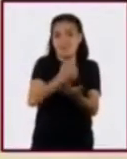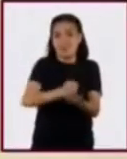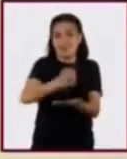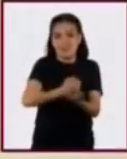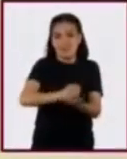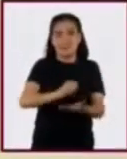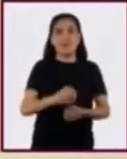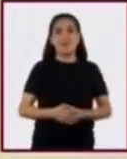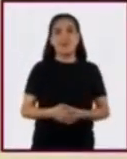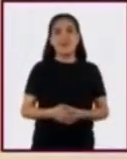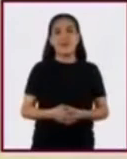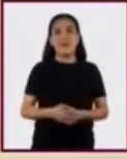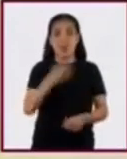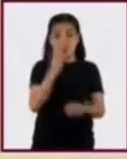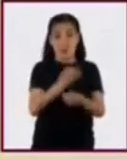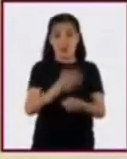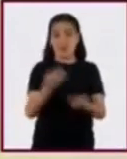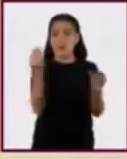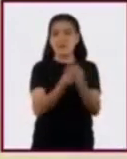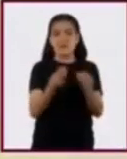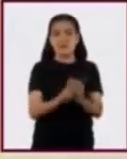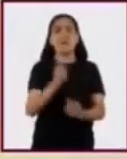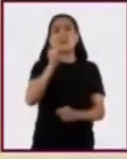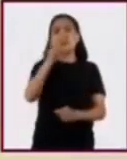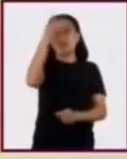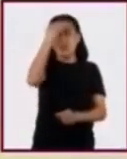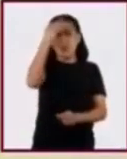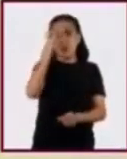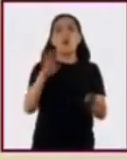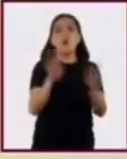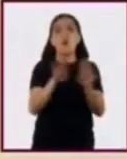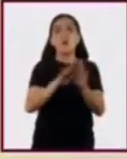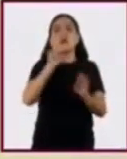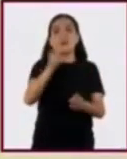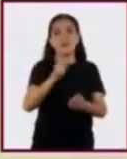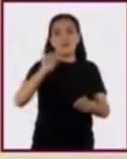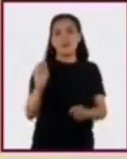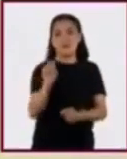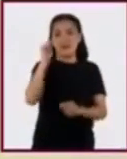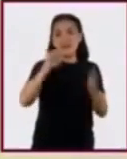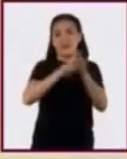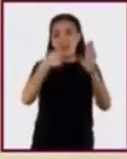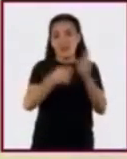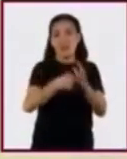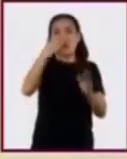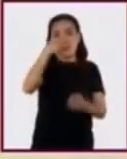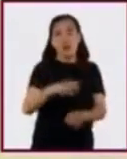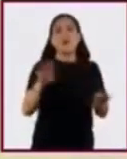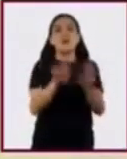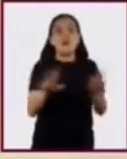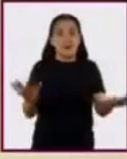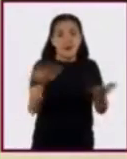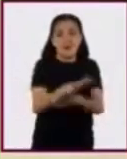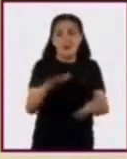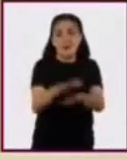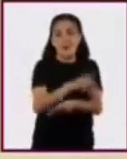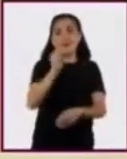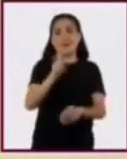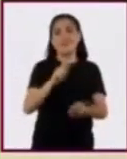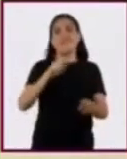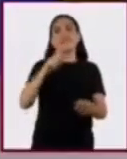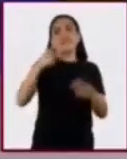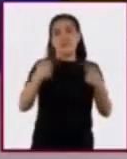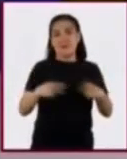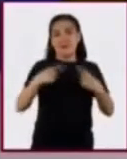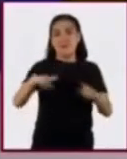En esta sesión aprenderán cómo los sistemas técnicos cambian a medida que la sociedad se transforma.